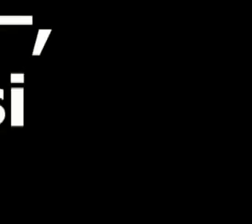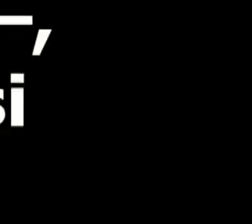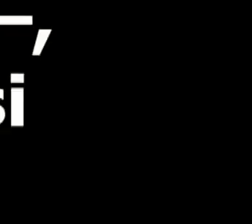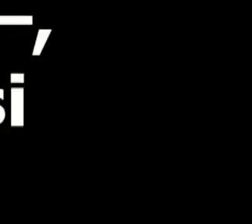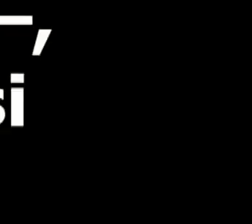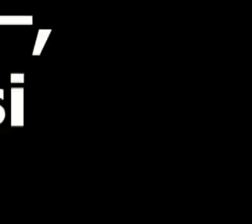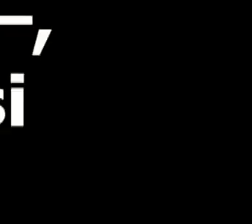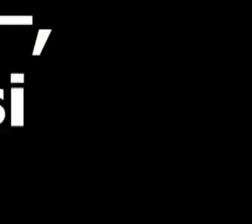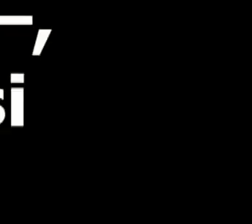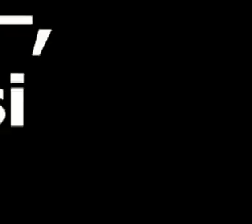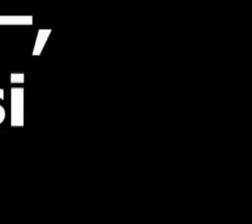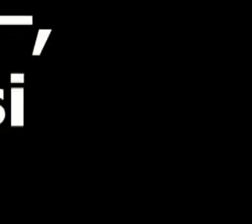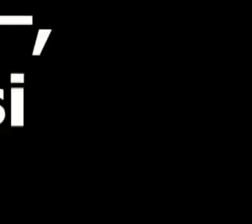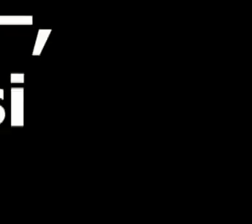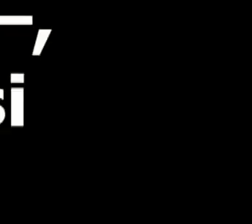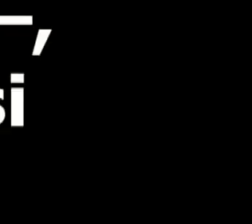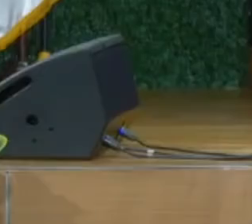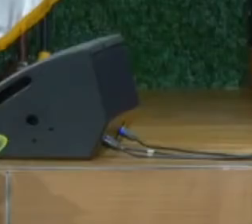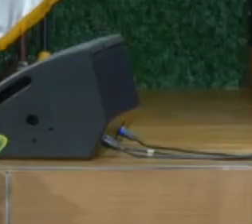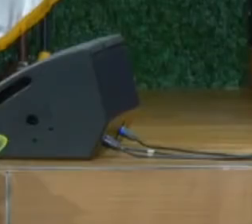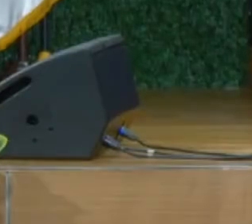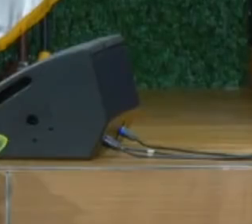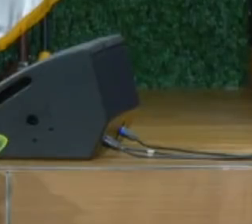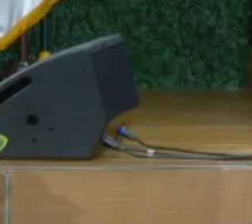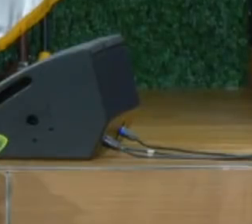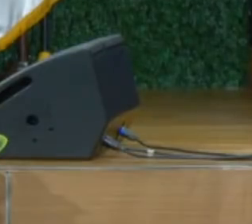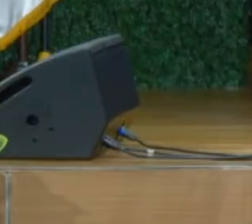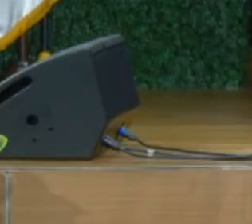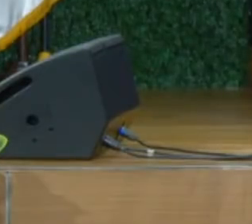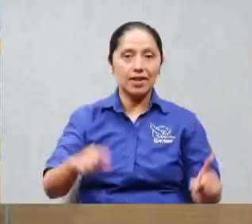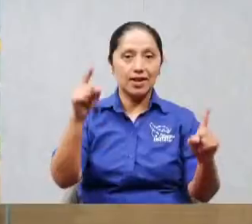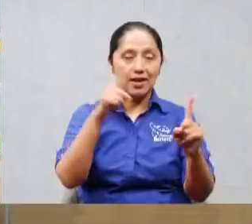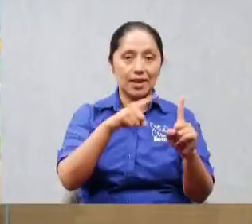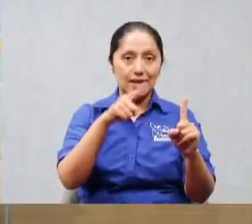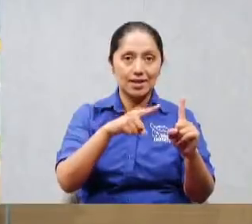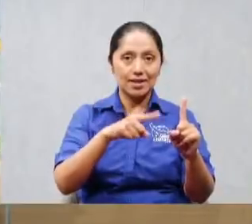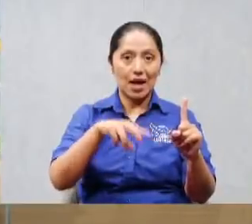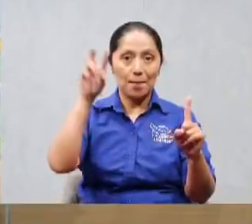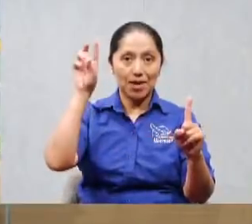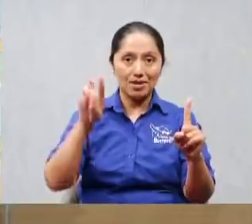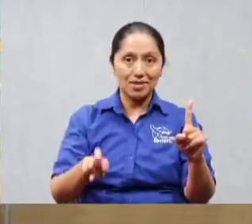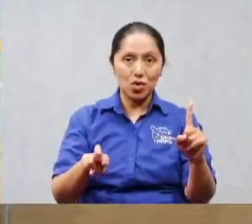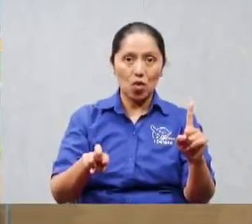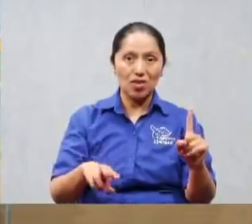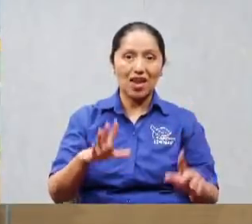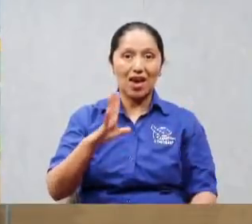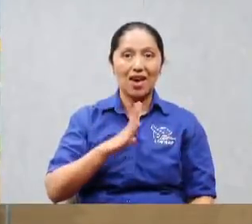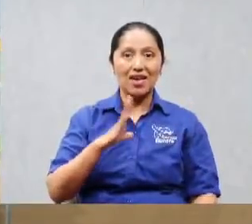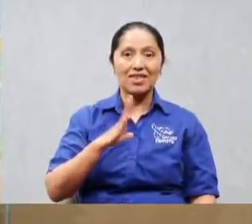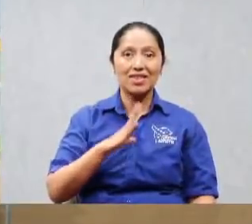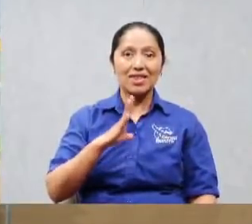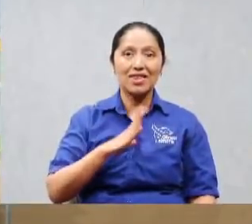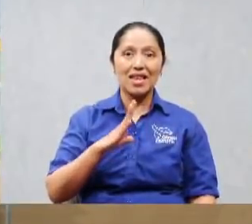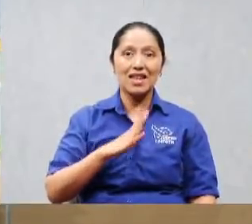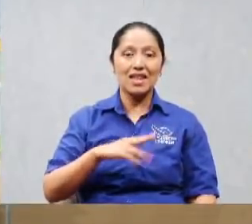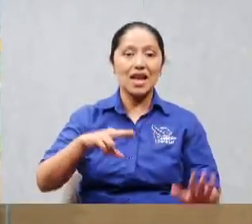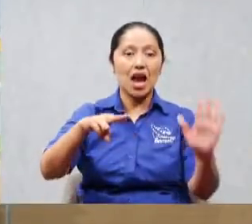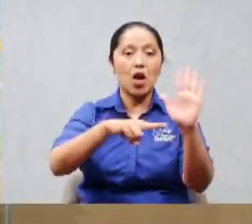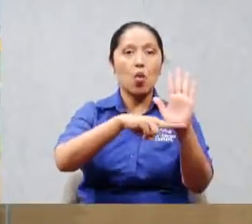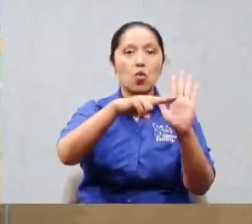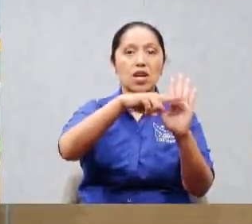él era religioso él tenía una posición en la sinagoga él tenía una posición eclesiástica